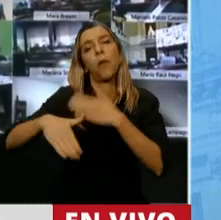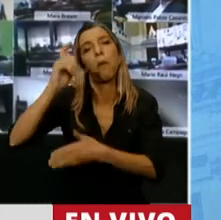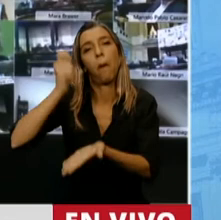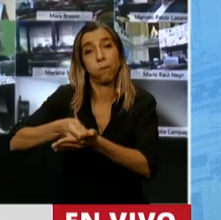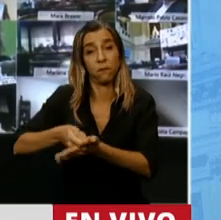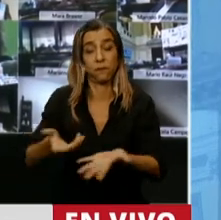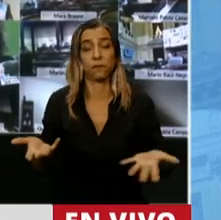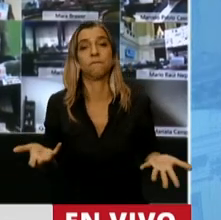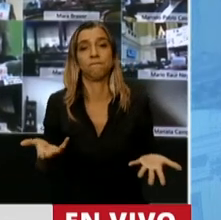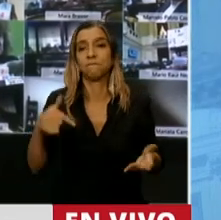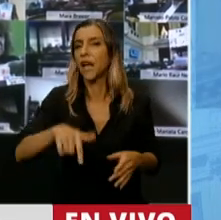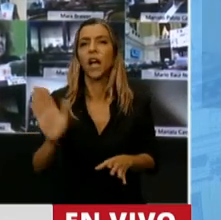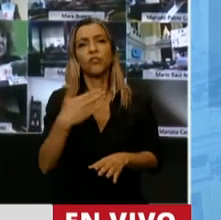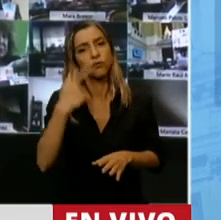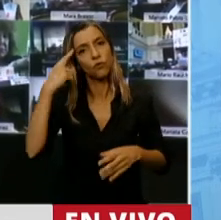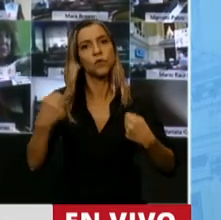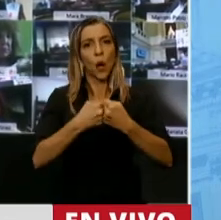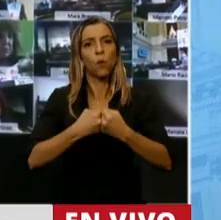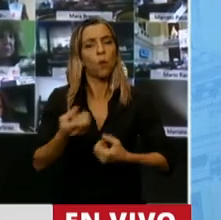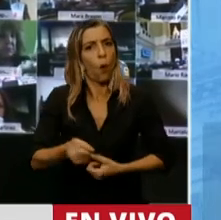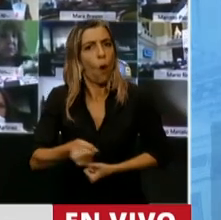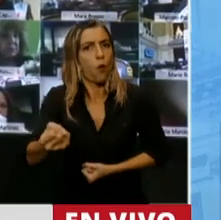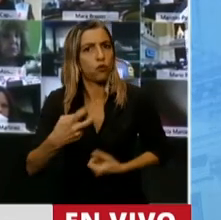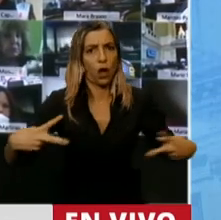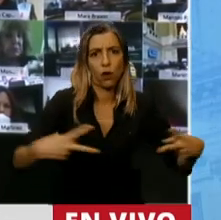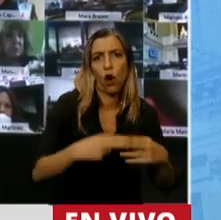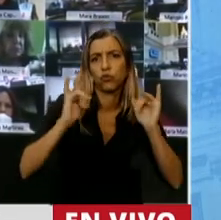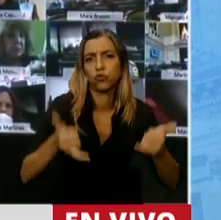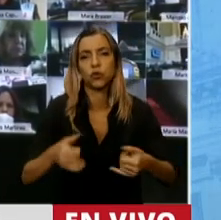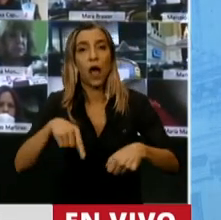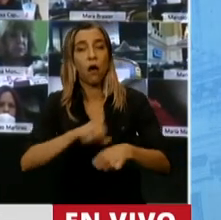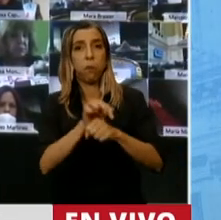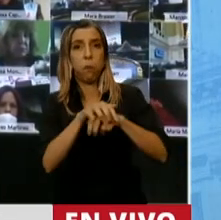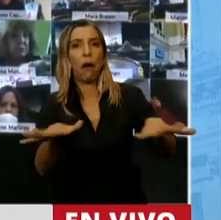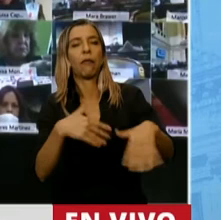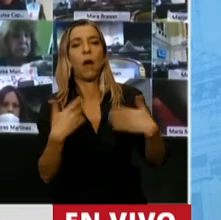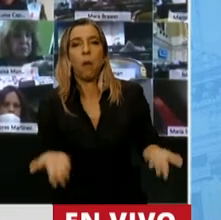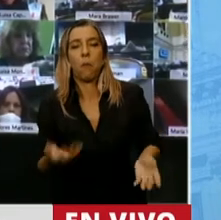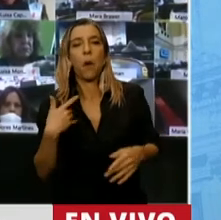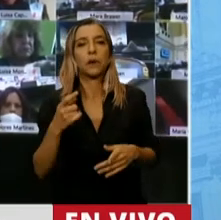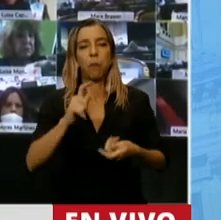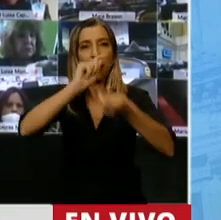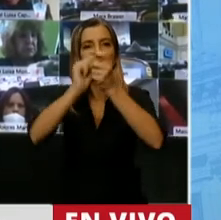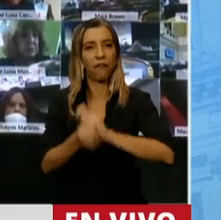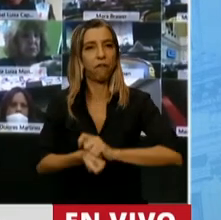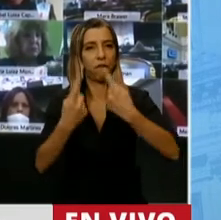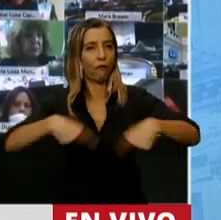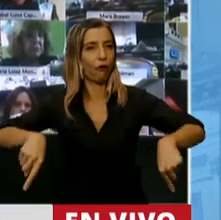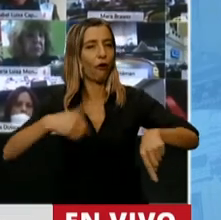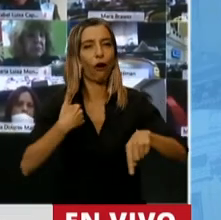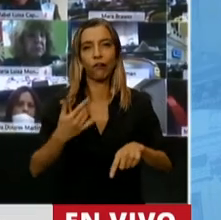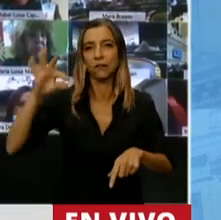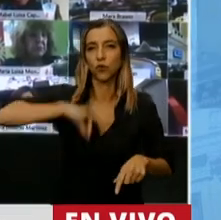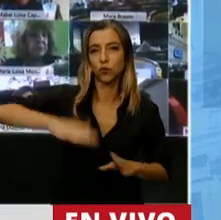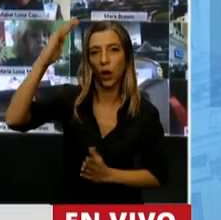Presidente, todos tienen acuerdo en hacer un ajuste. Están usando la pandemia para aplicar una reforma laboral en los hechos, para bajar los salarios, para